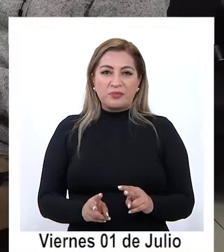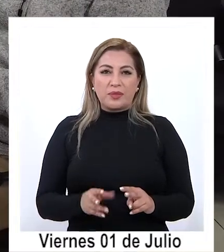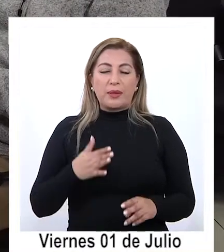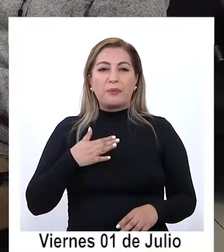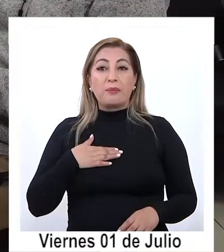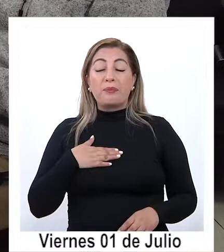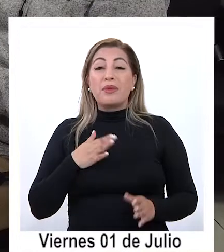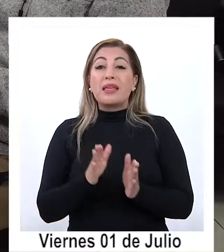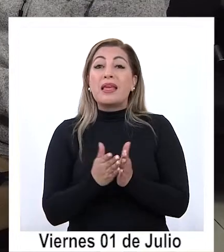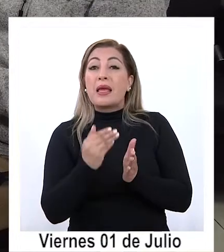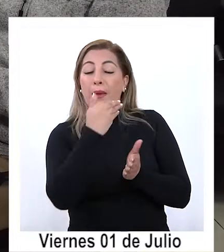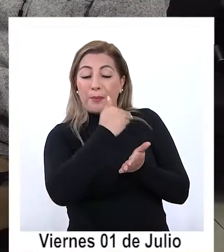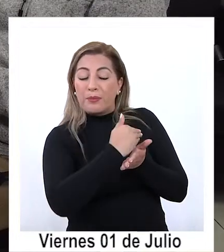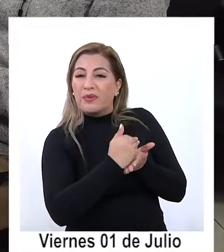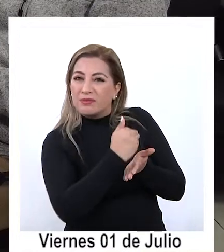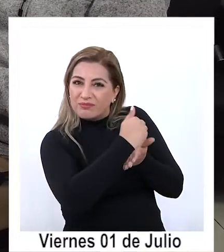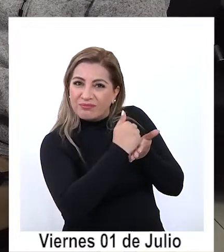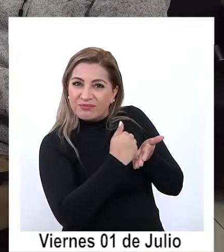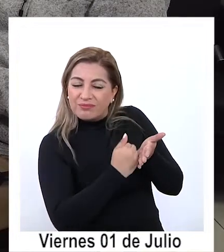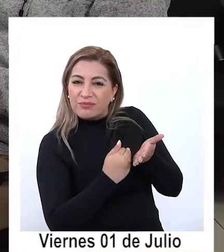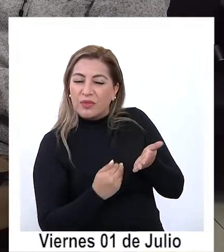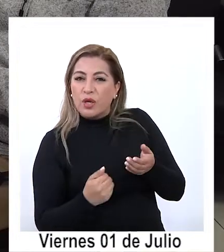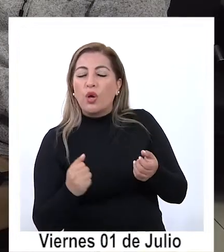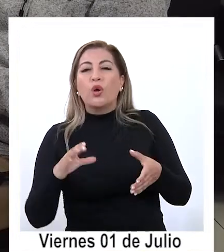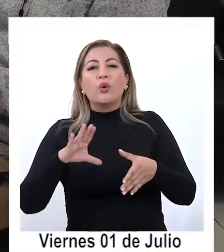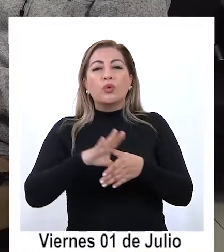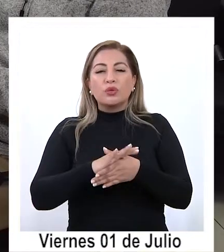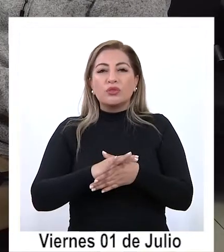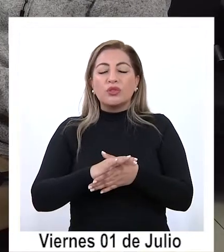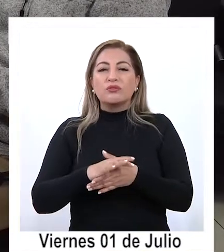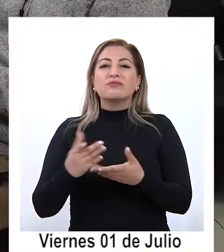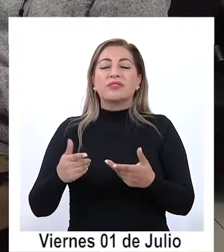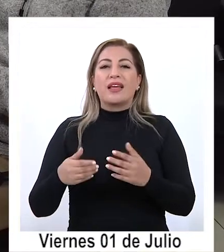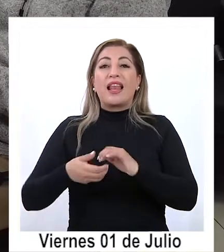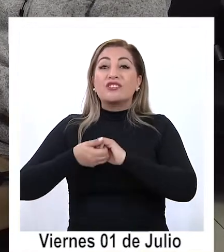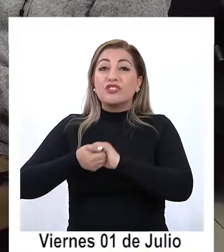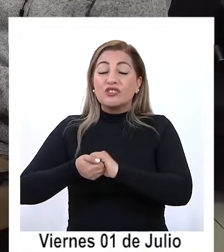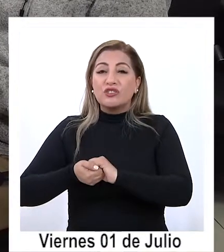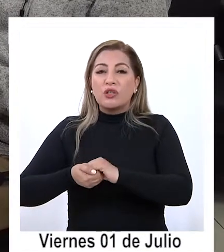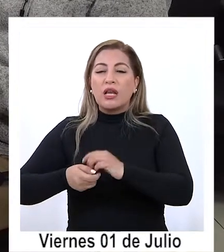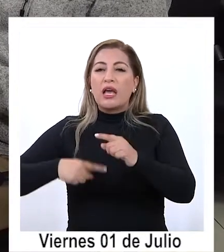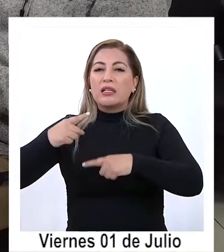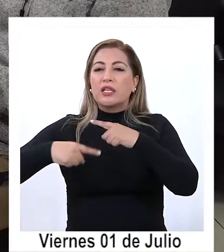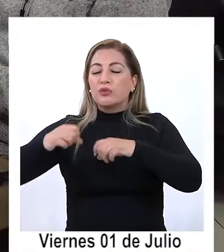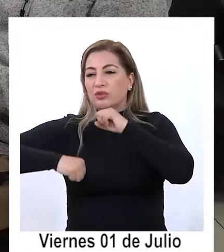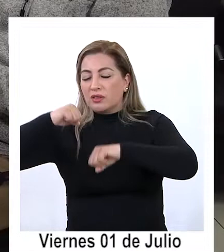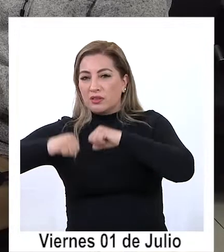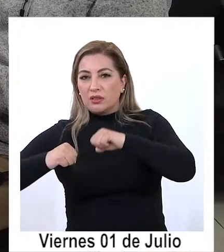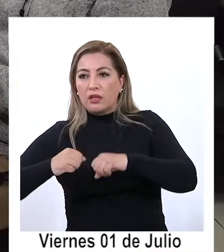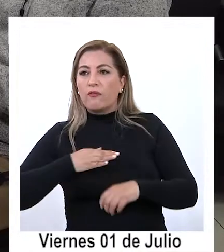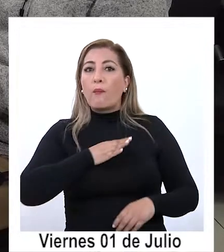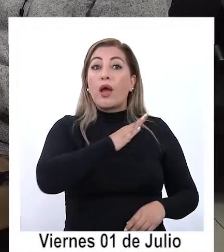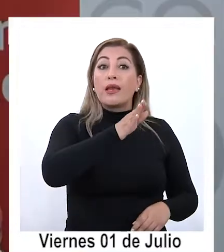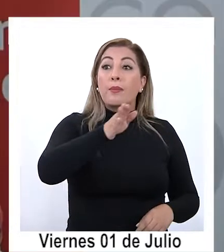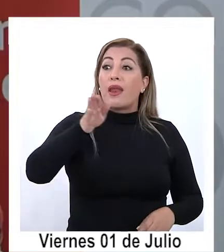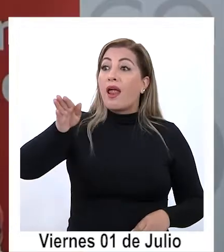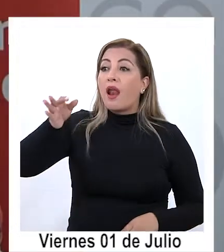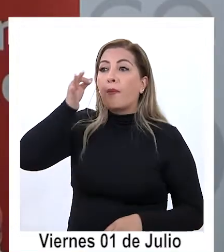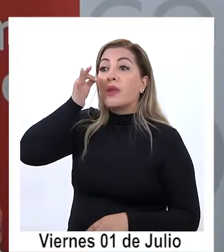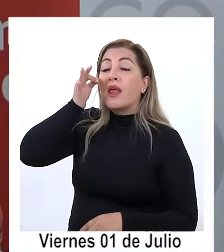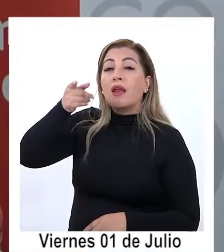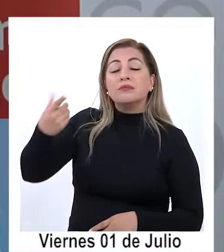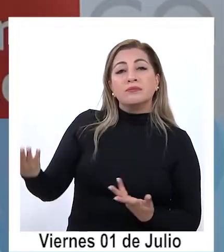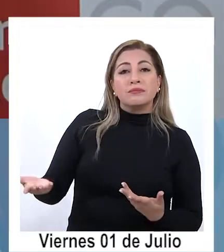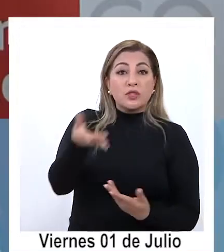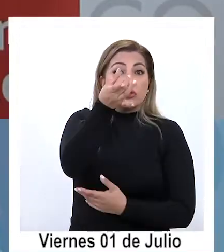de nuestra agenda está justamente juntarnos con la asociación de industriales nosotros vamos a visitar a todos nuestros usuarios y